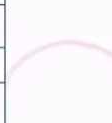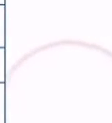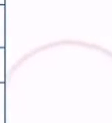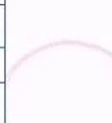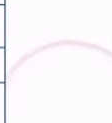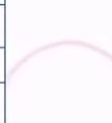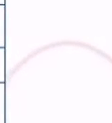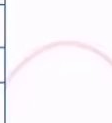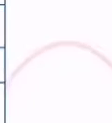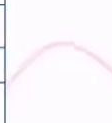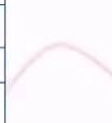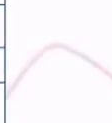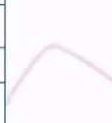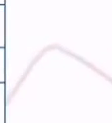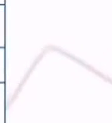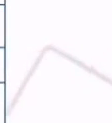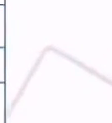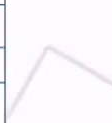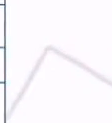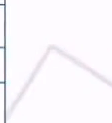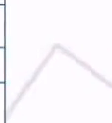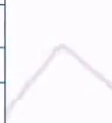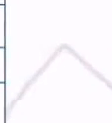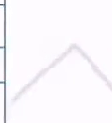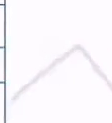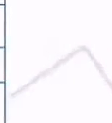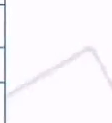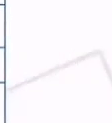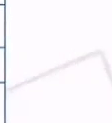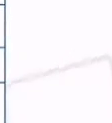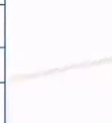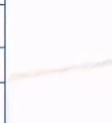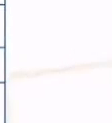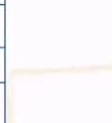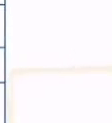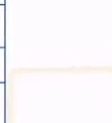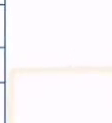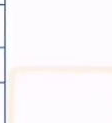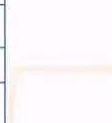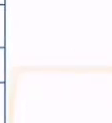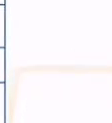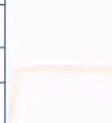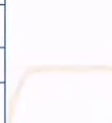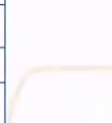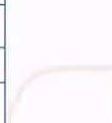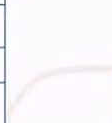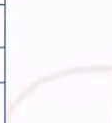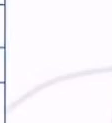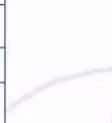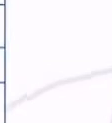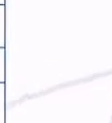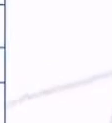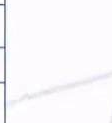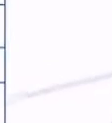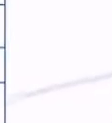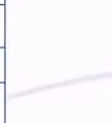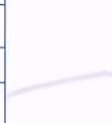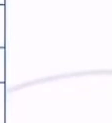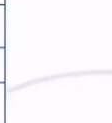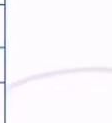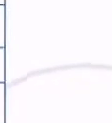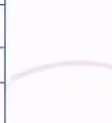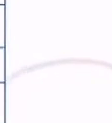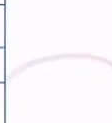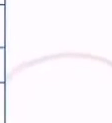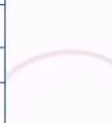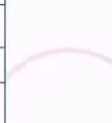Cuando terminen de reflexionar, ya habrán identificado aquellas cosas que lograron y otras que todavía